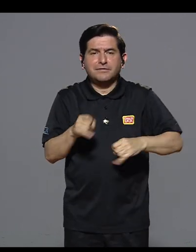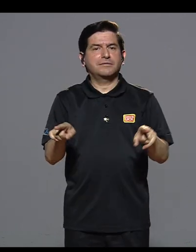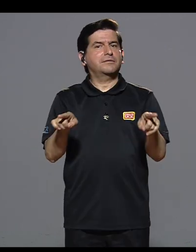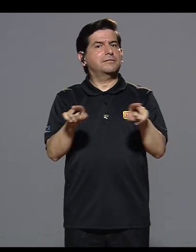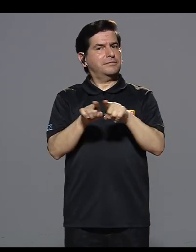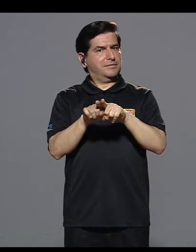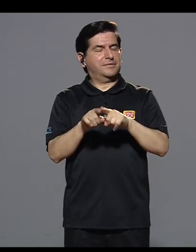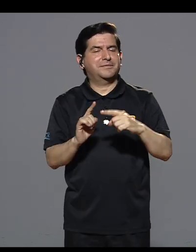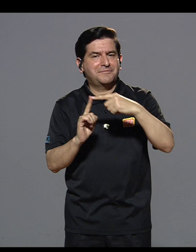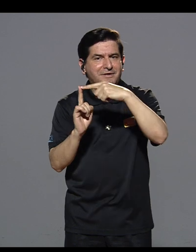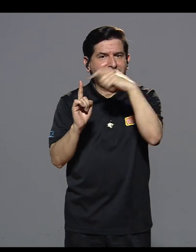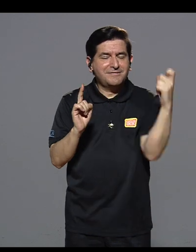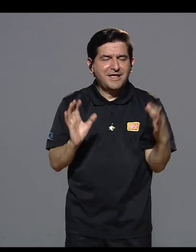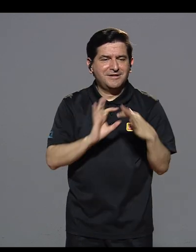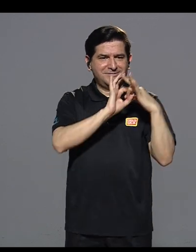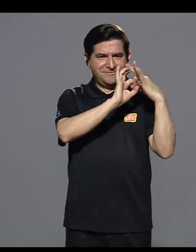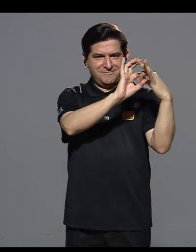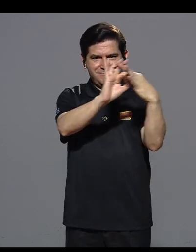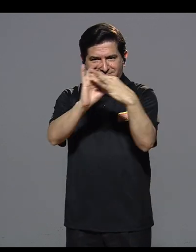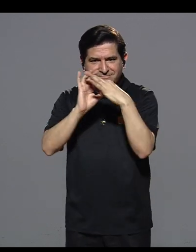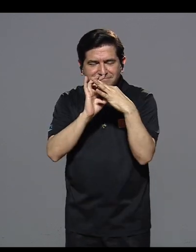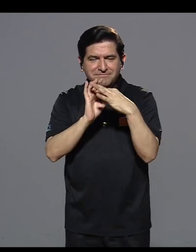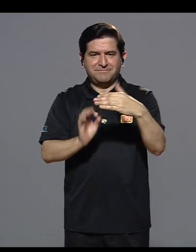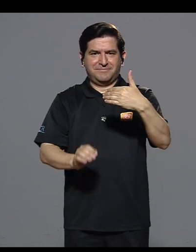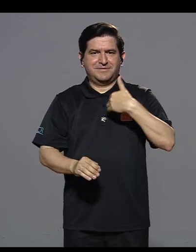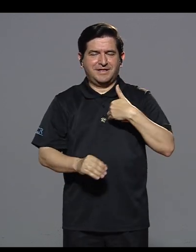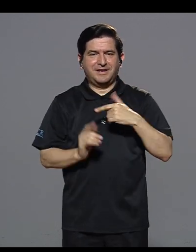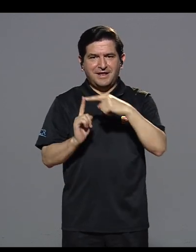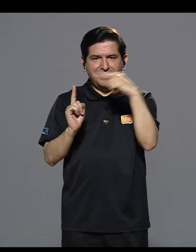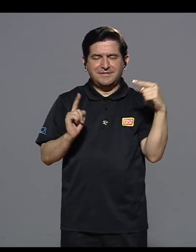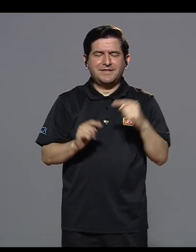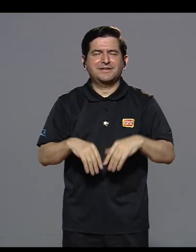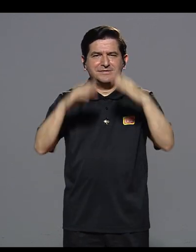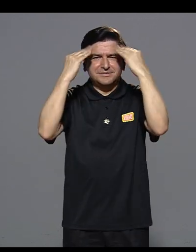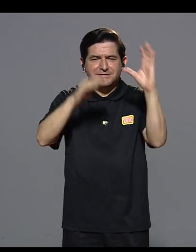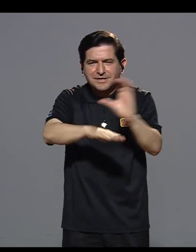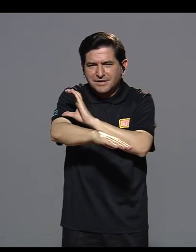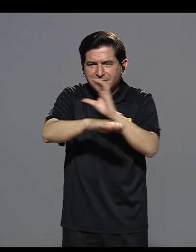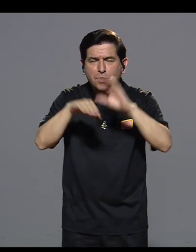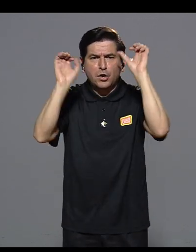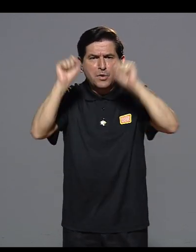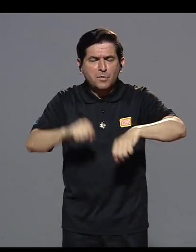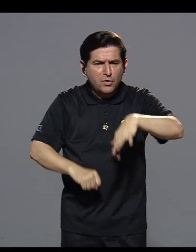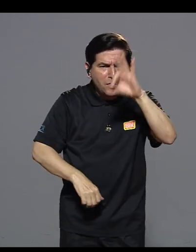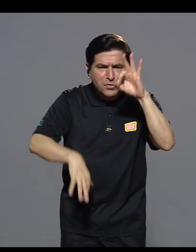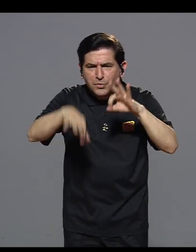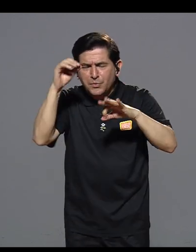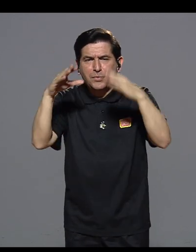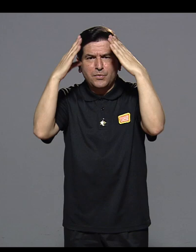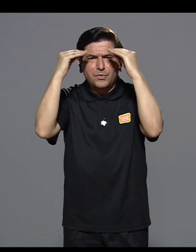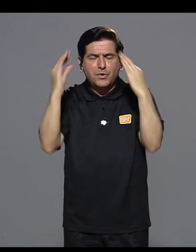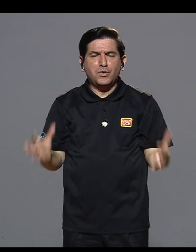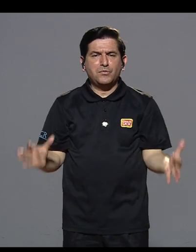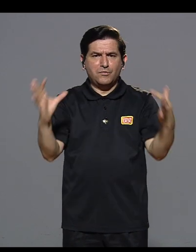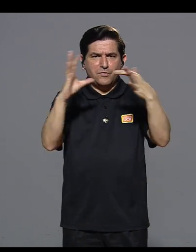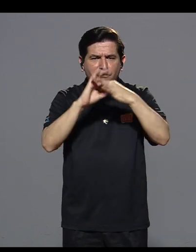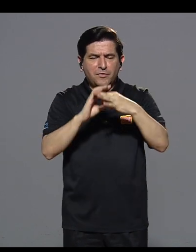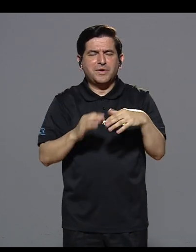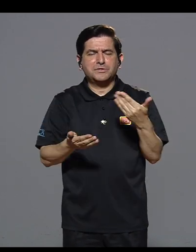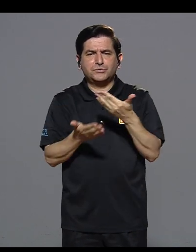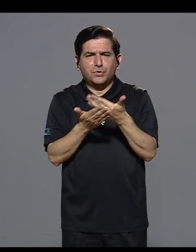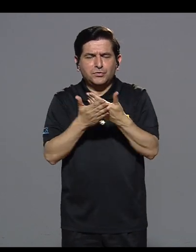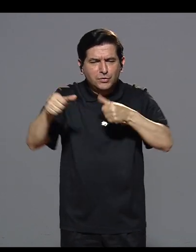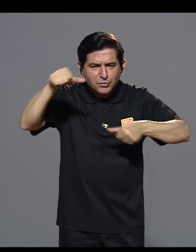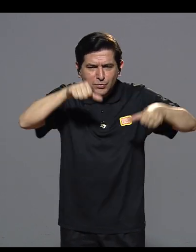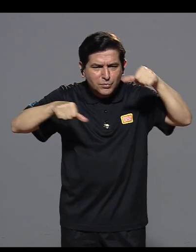también a partir de correlaciones obtenidas con los datos computacionales se puede obtener más información al respecto de estos experimentos.